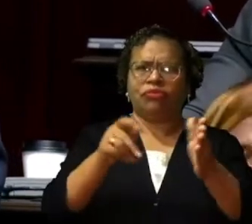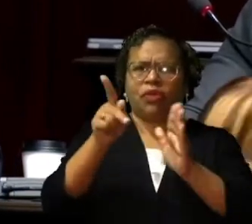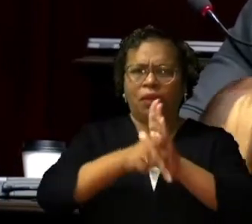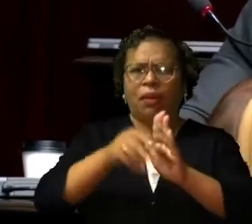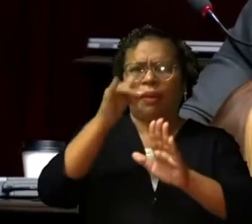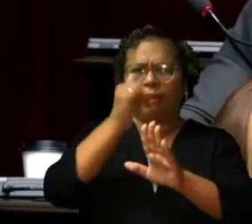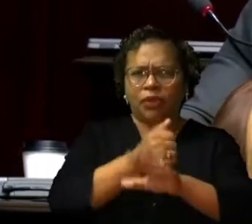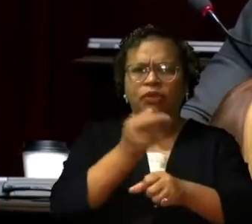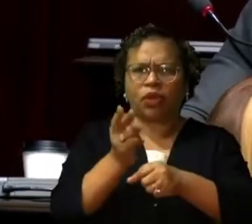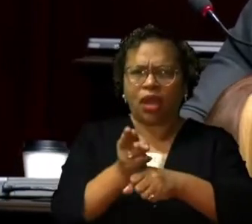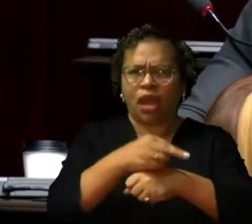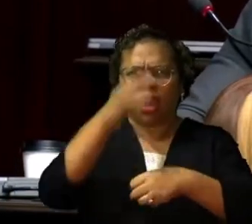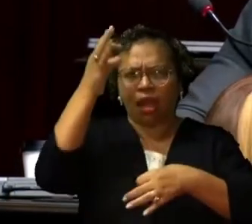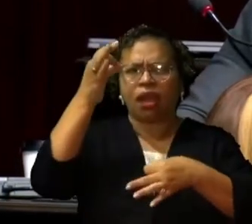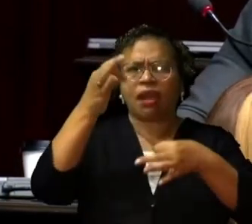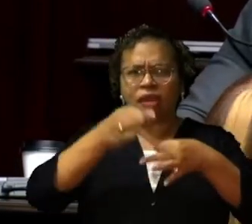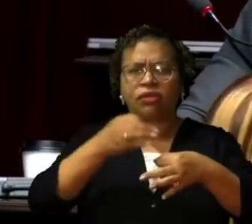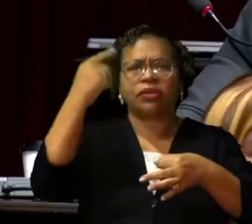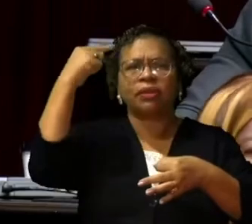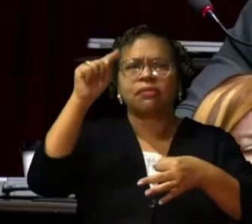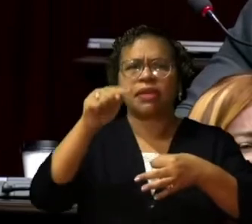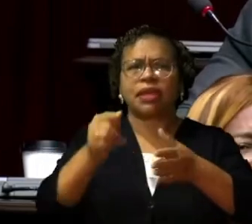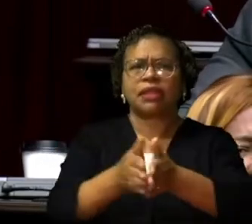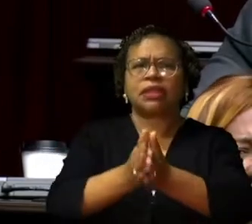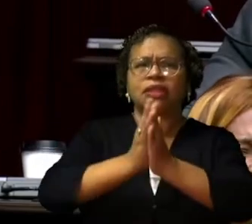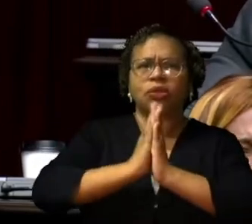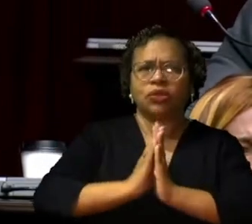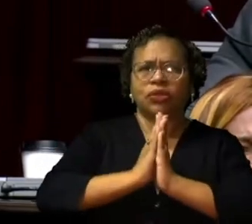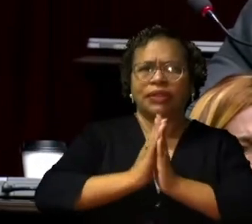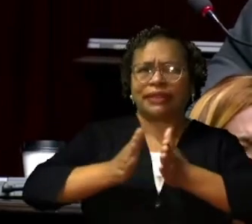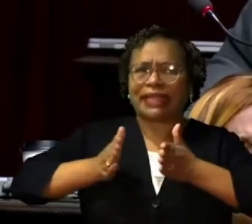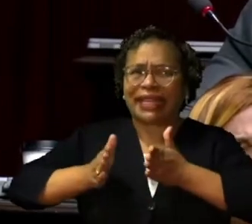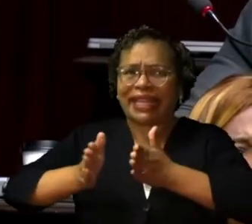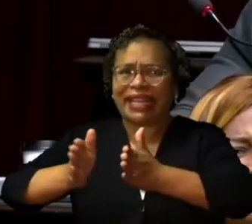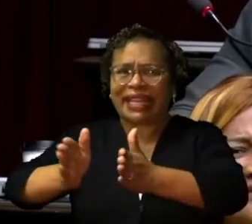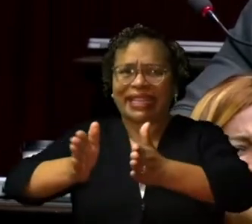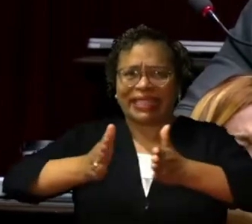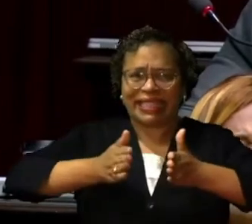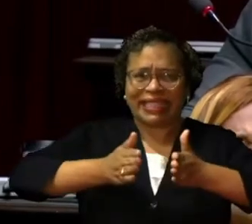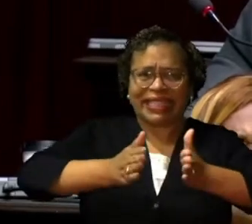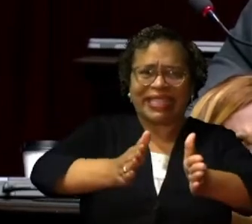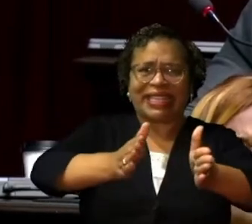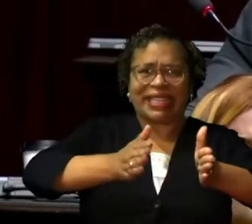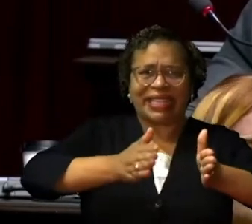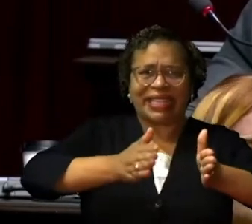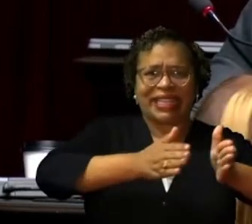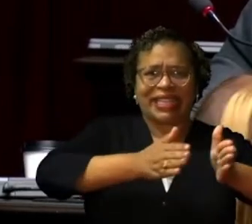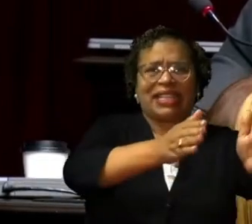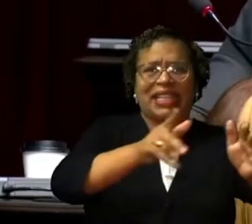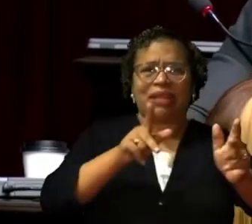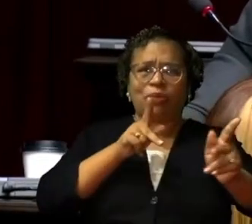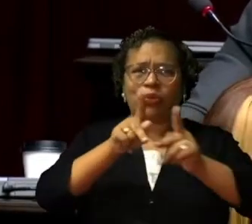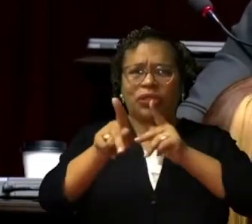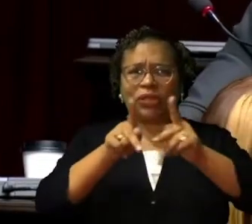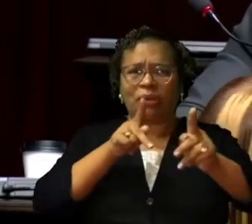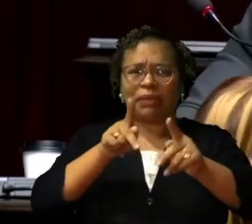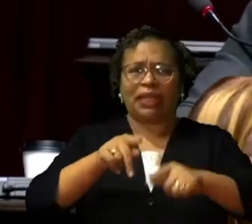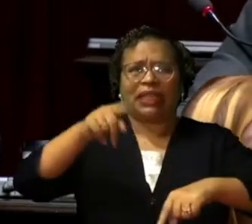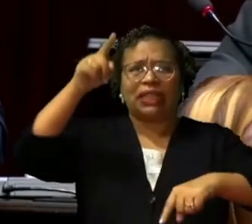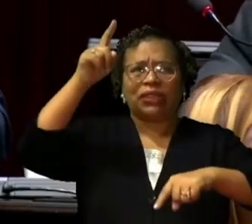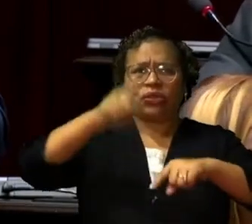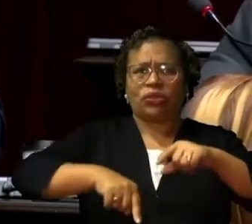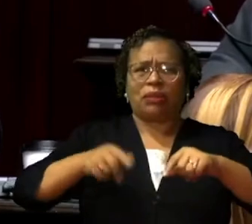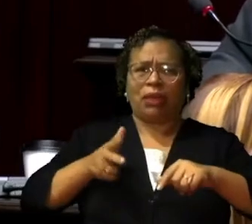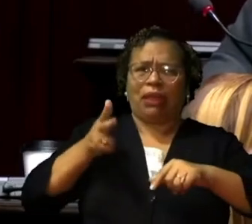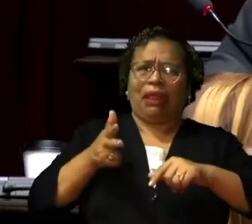de la provincia de Puerto Plata, Psicocrición II, que están, como dijo él, intransitables. Pero ¿cómo